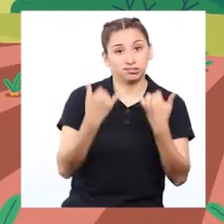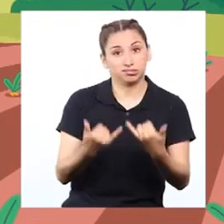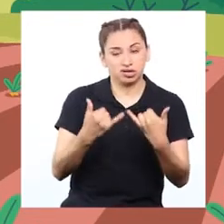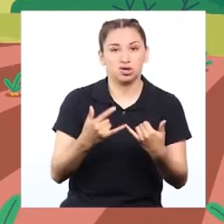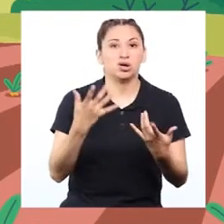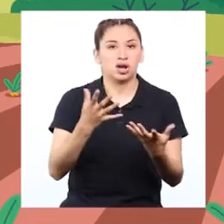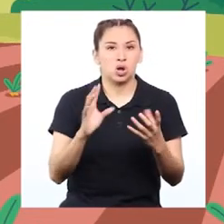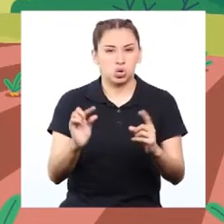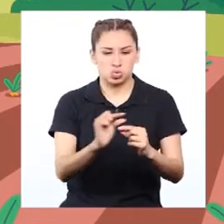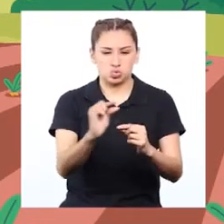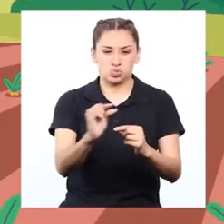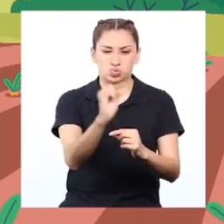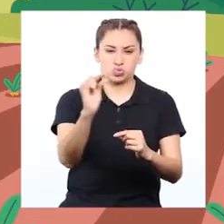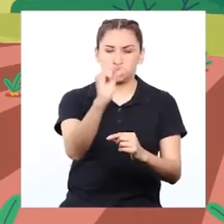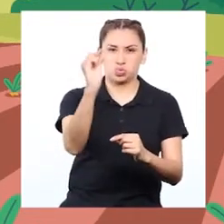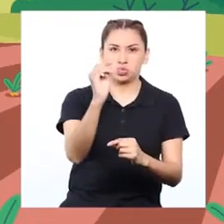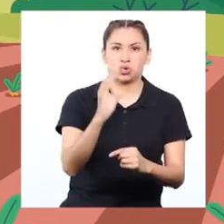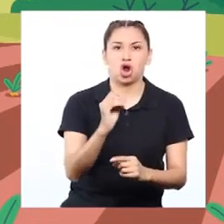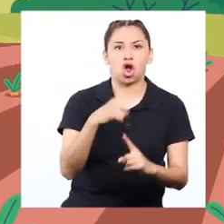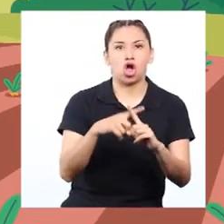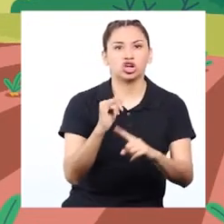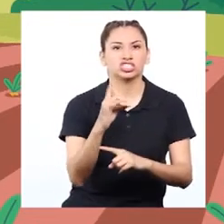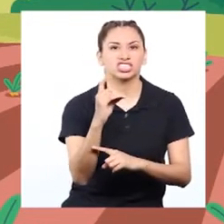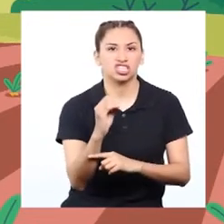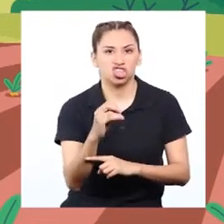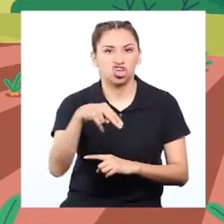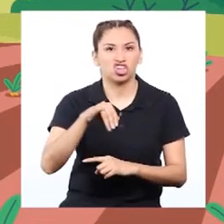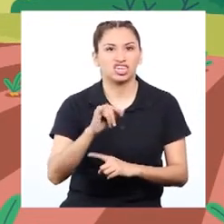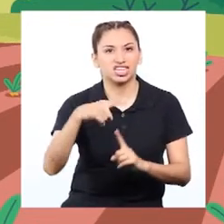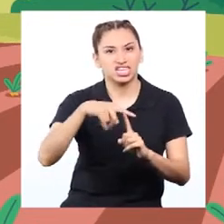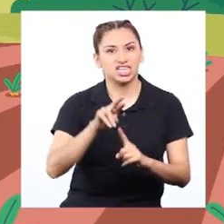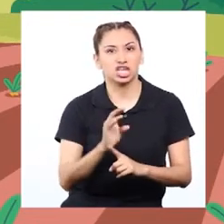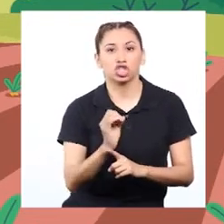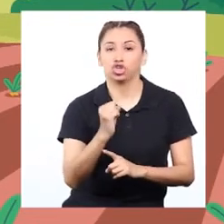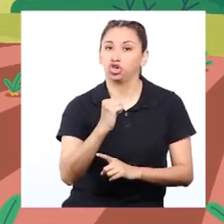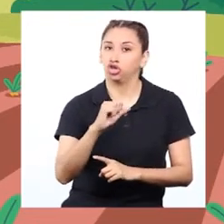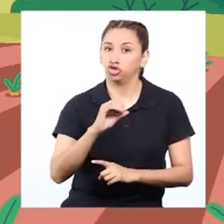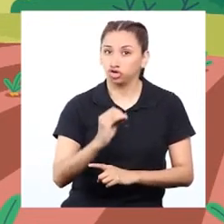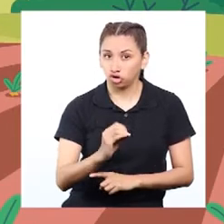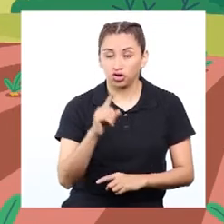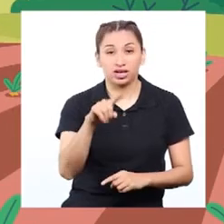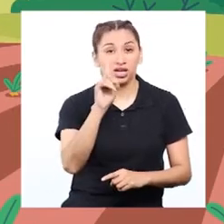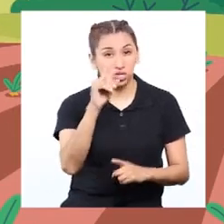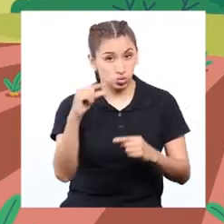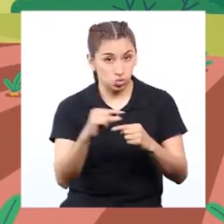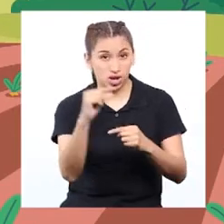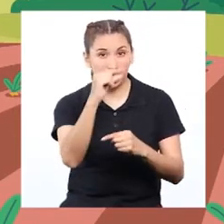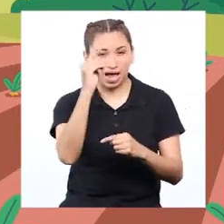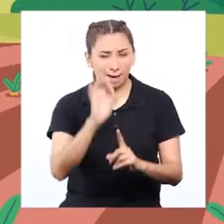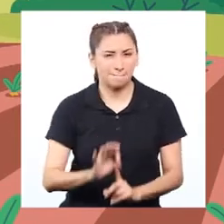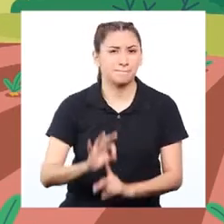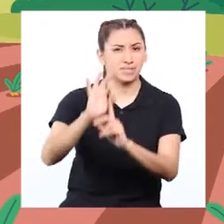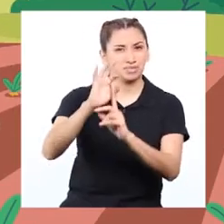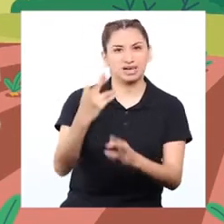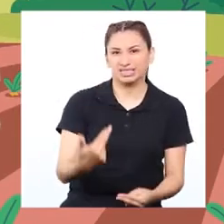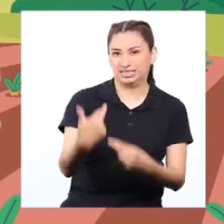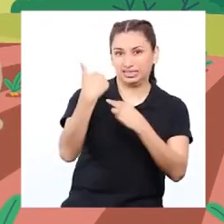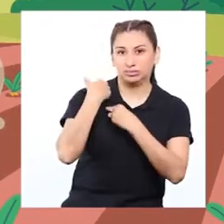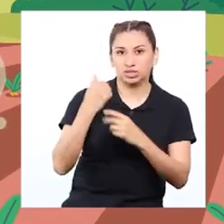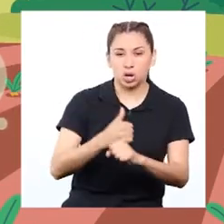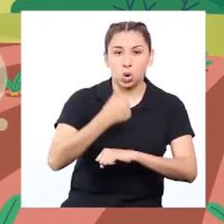en la actualidad un foco de emisión de gas óxido nitroso. Este es uno de los principales gases de efecto invernadero,